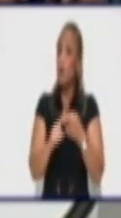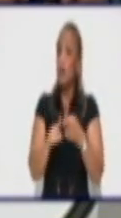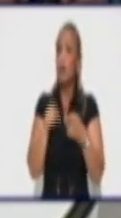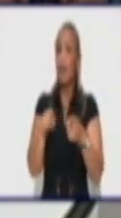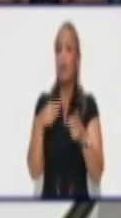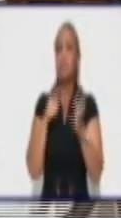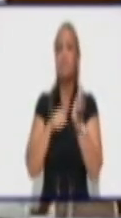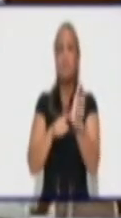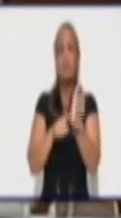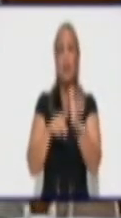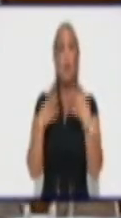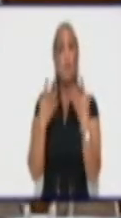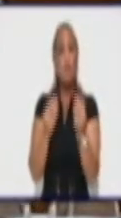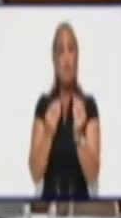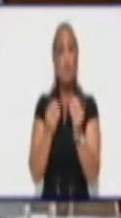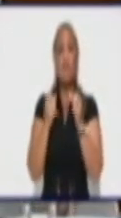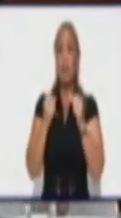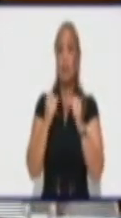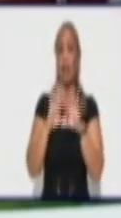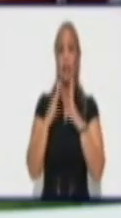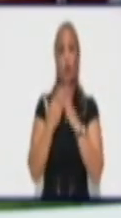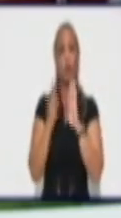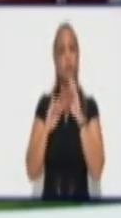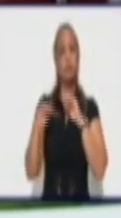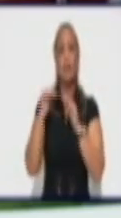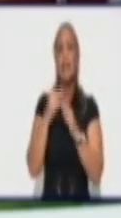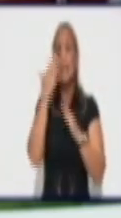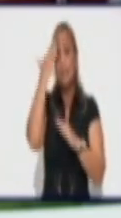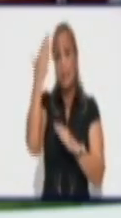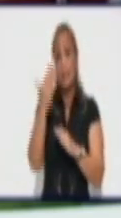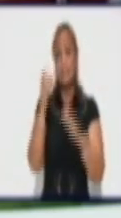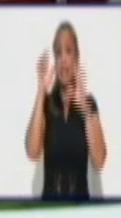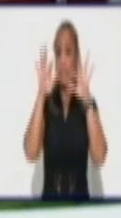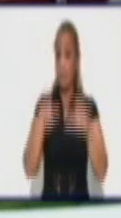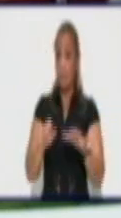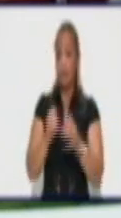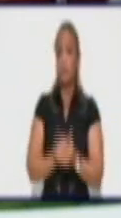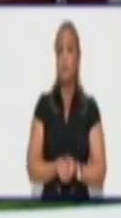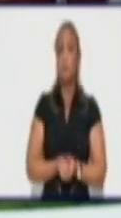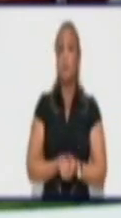a todos los niveles. Gracias, secretario. También vamos a conversar...